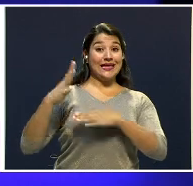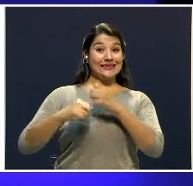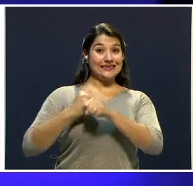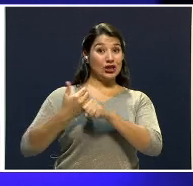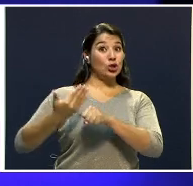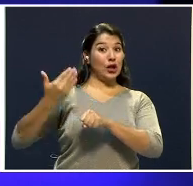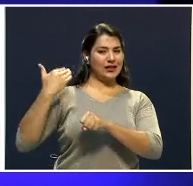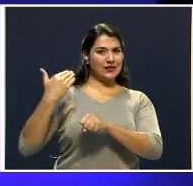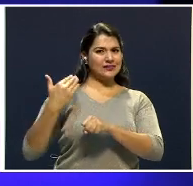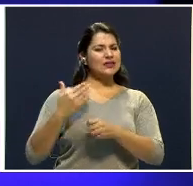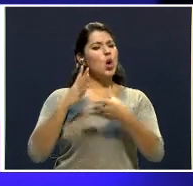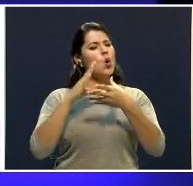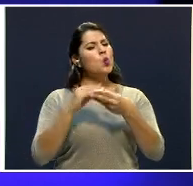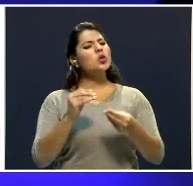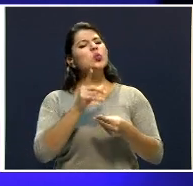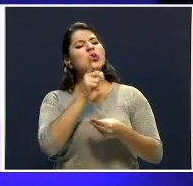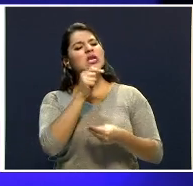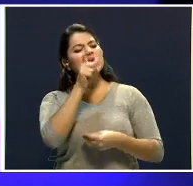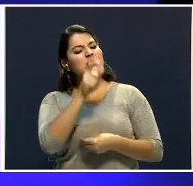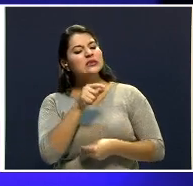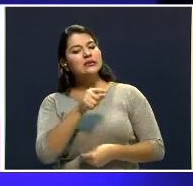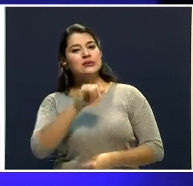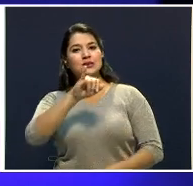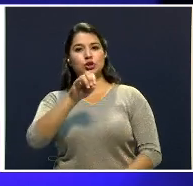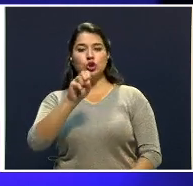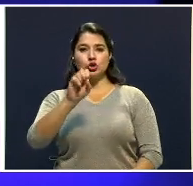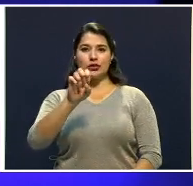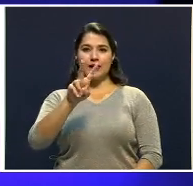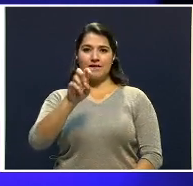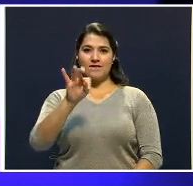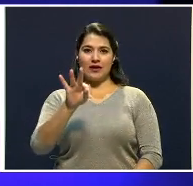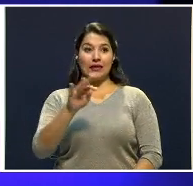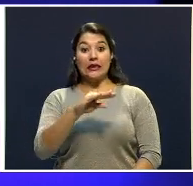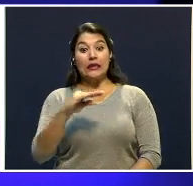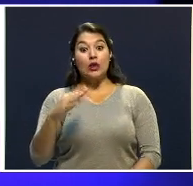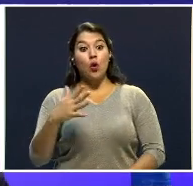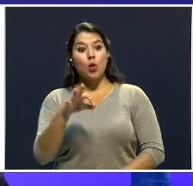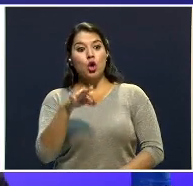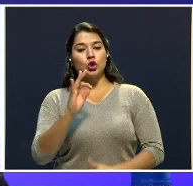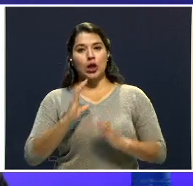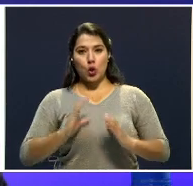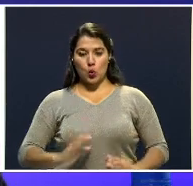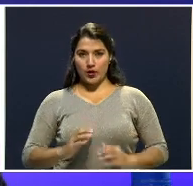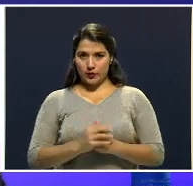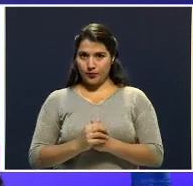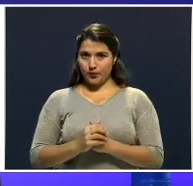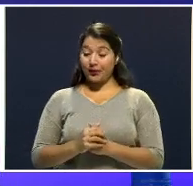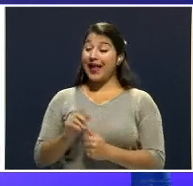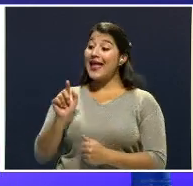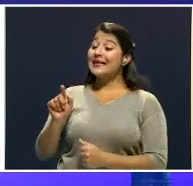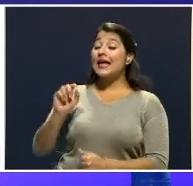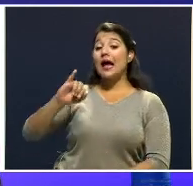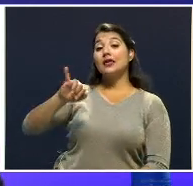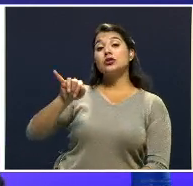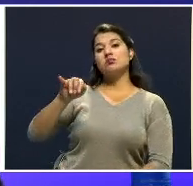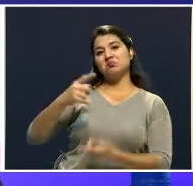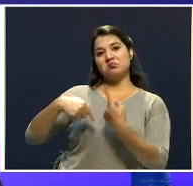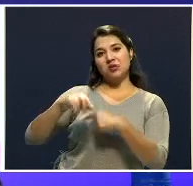Cuéntenos quién era Josebet y cómo apareció ese cuerpo. Josebet era una niña